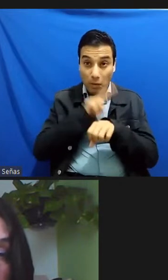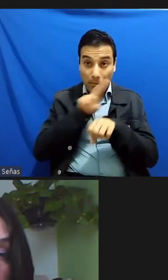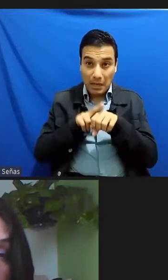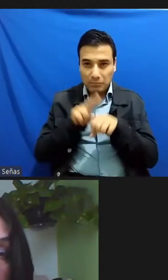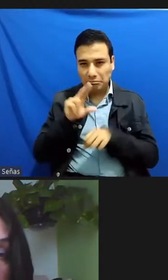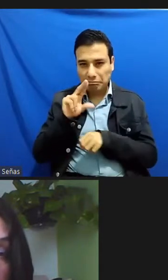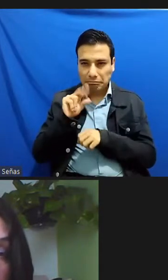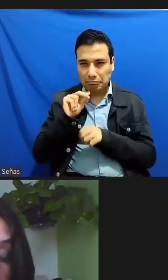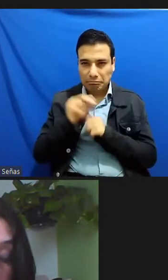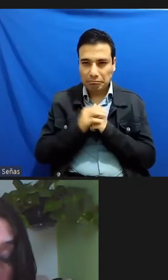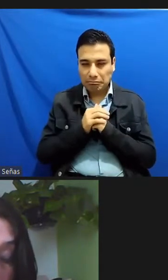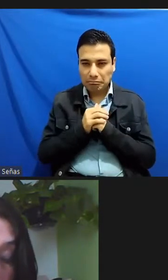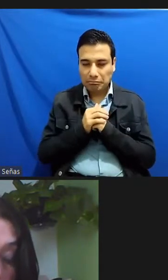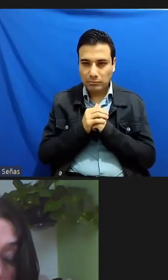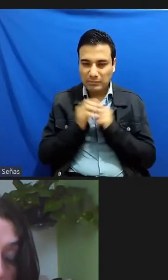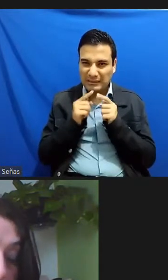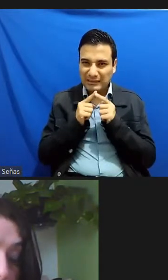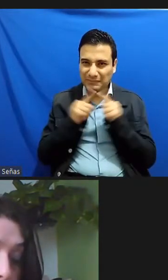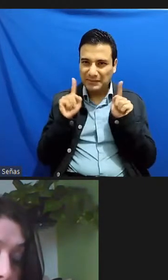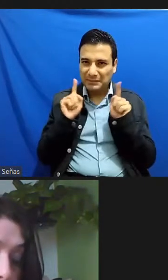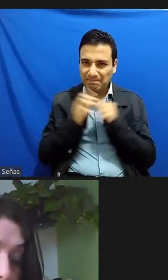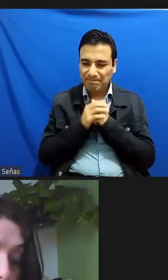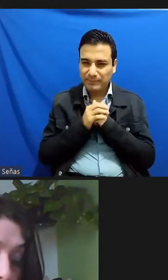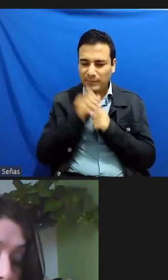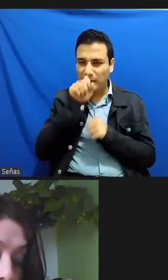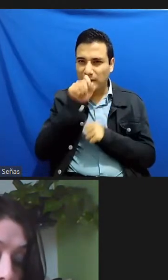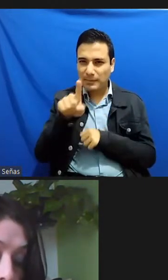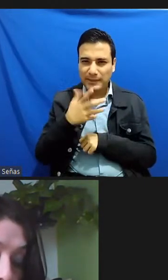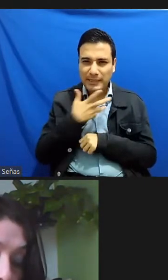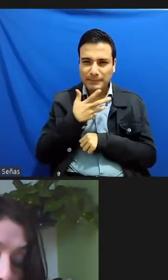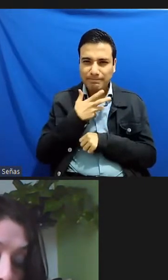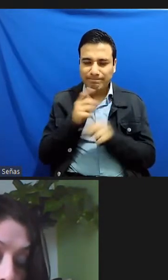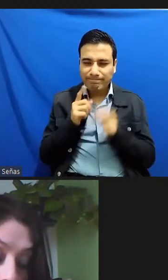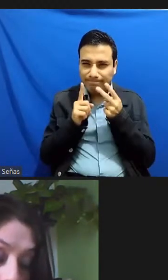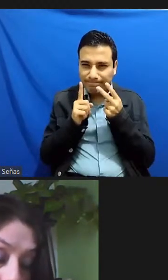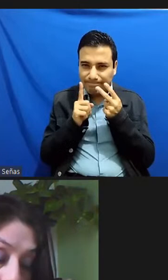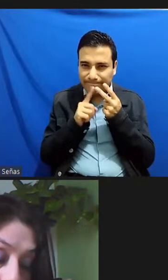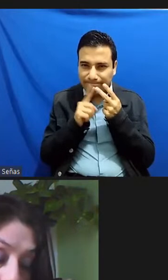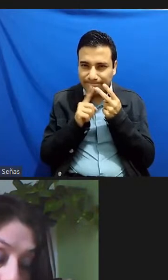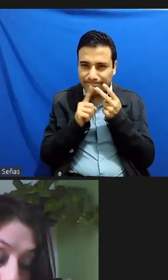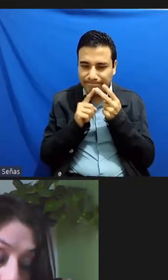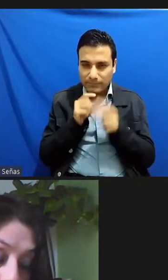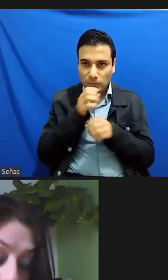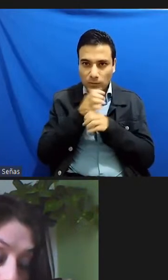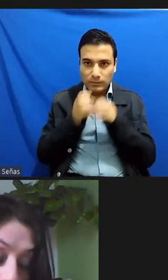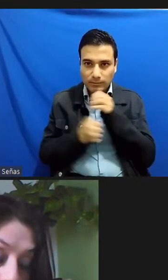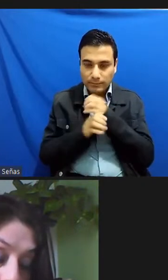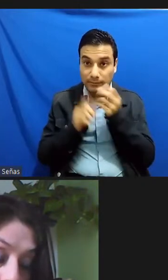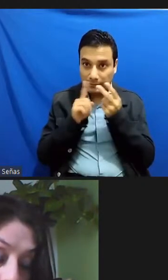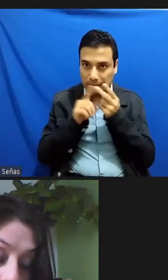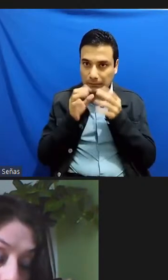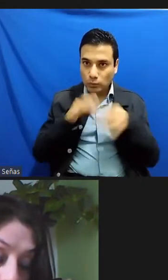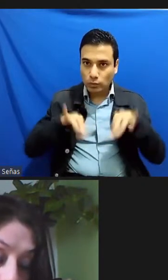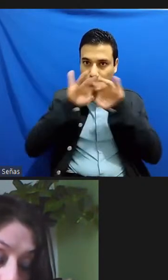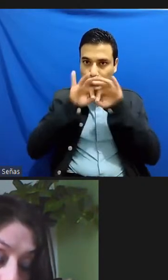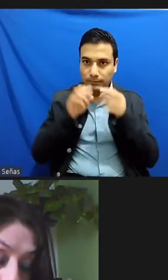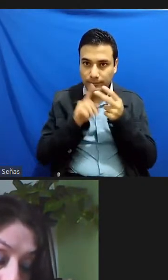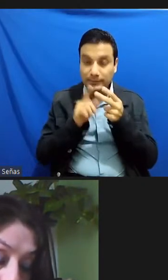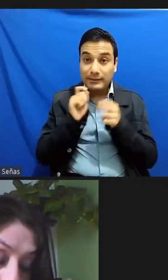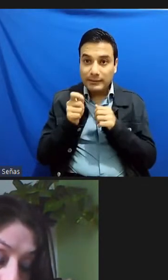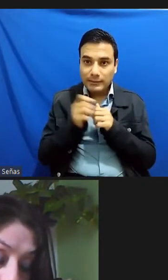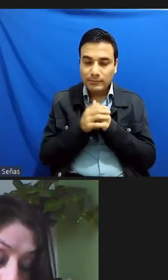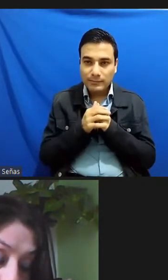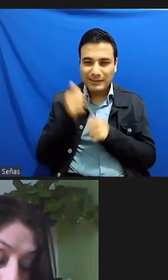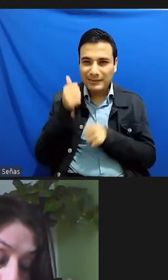libros y aparece otro elemento que me parece incluso más importante que ese que es el de la estafa